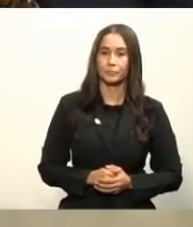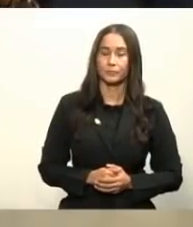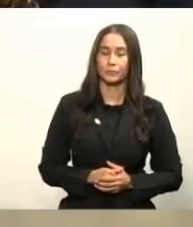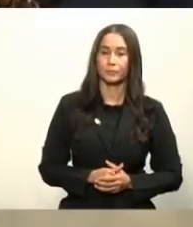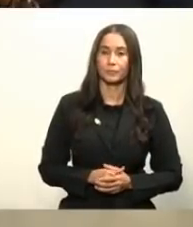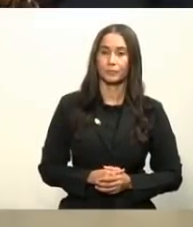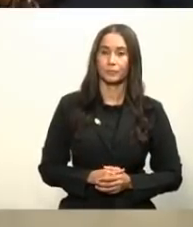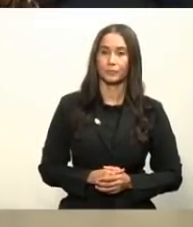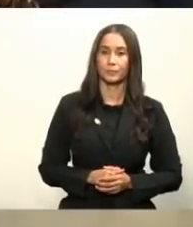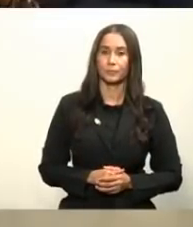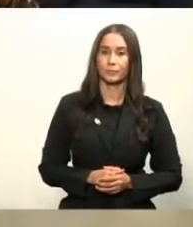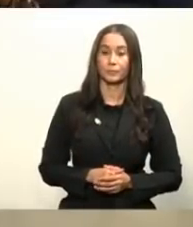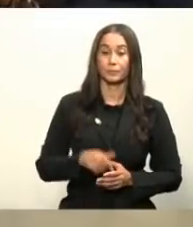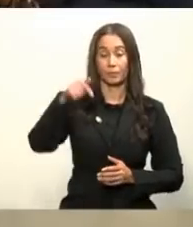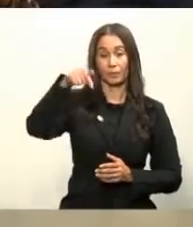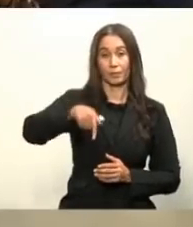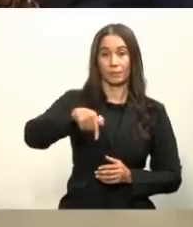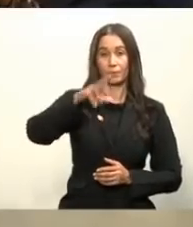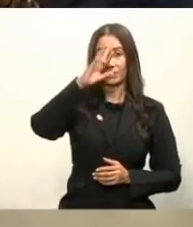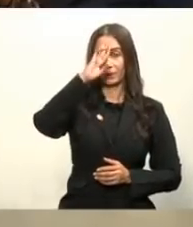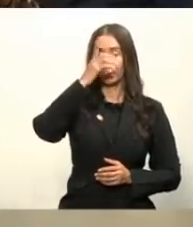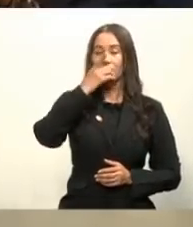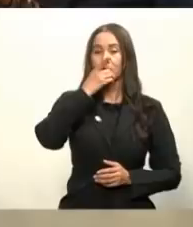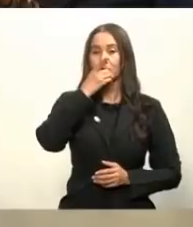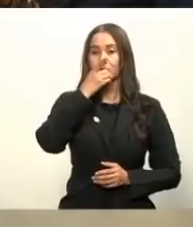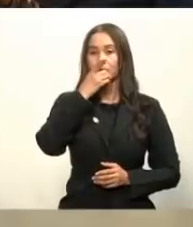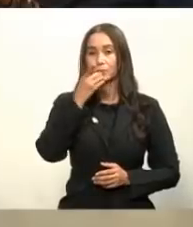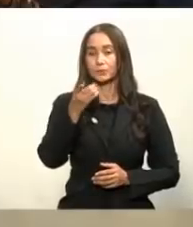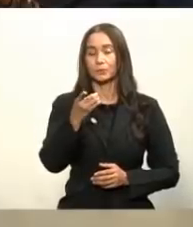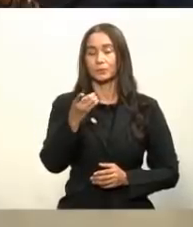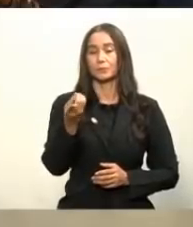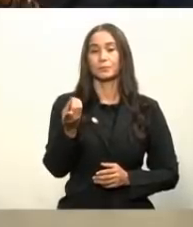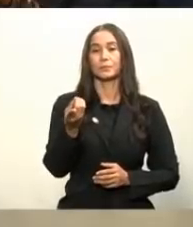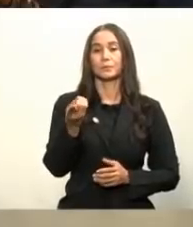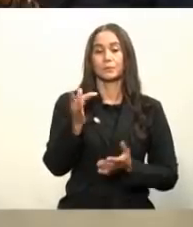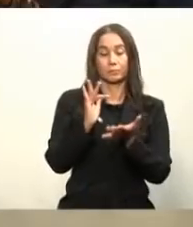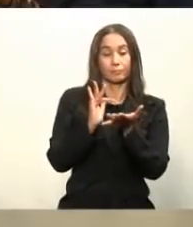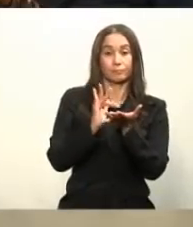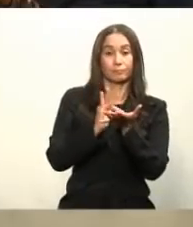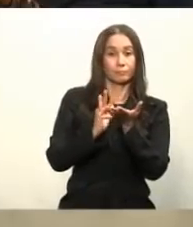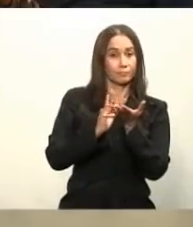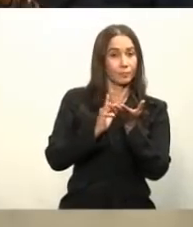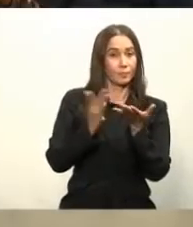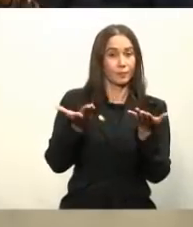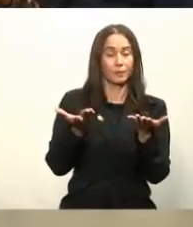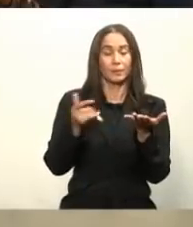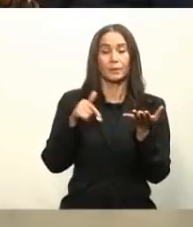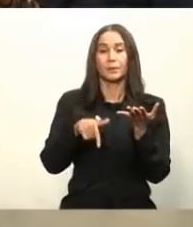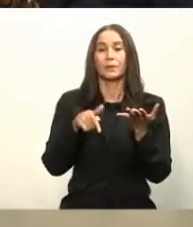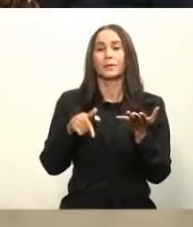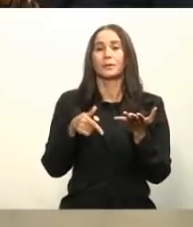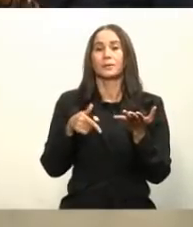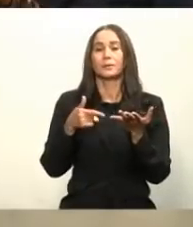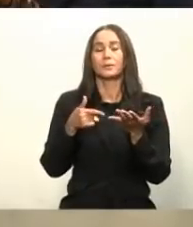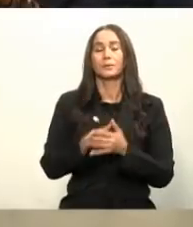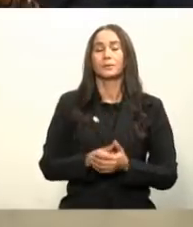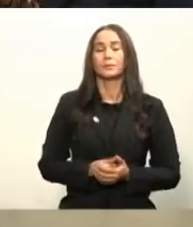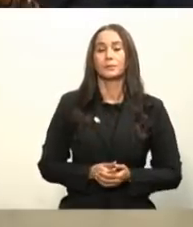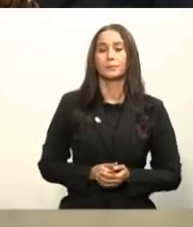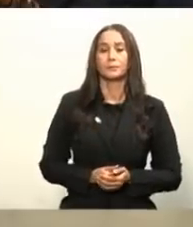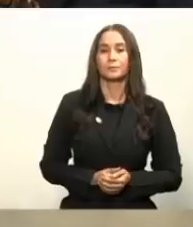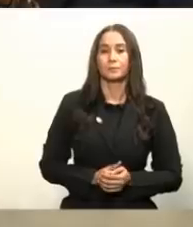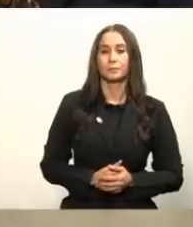el país los las medicinas biológicas no hay